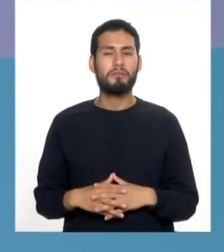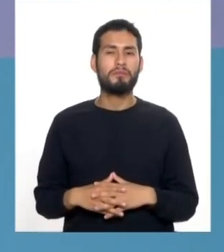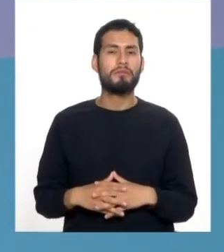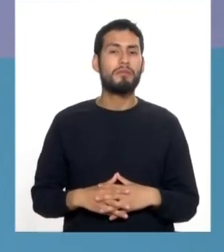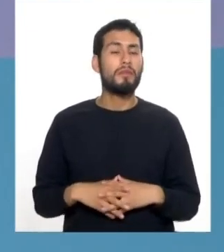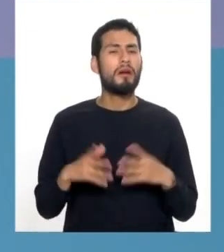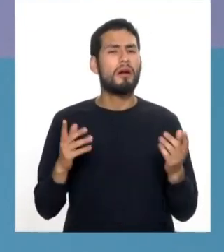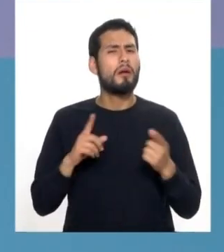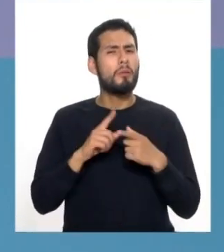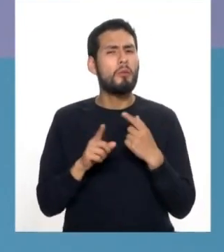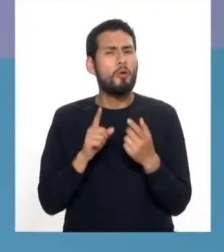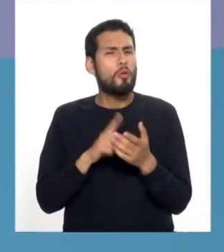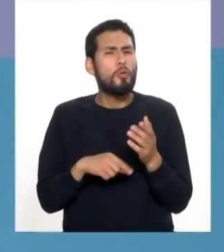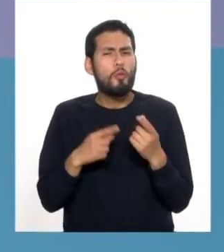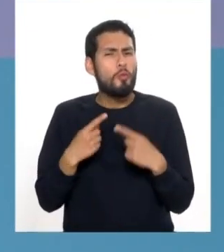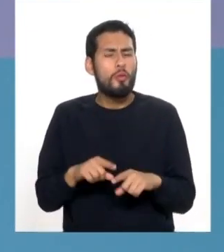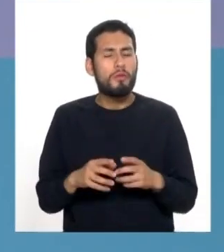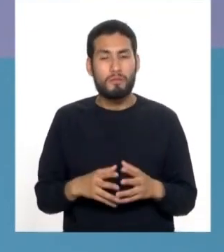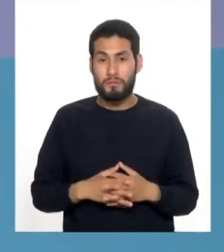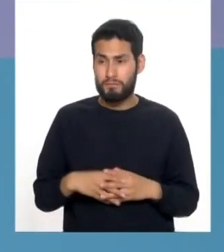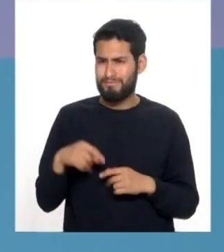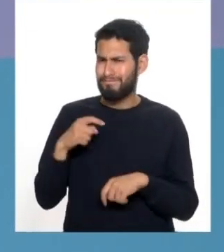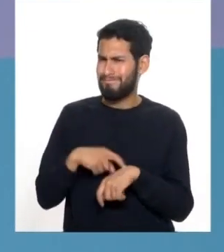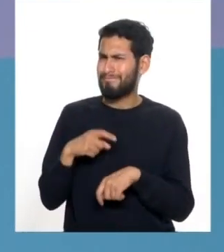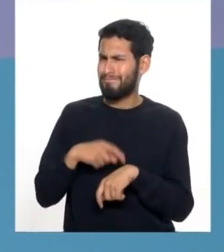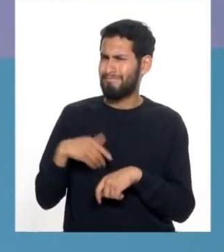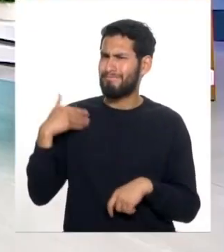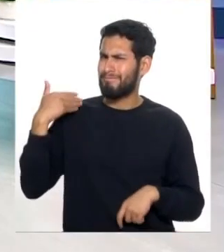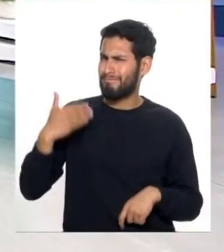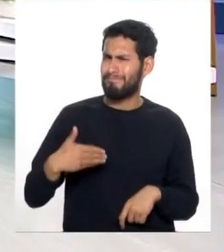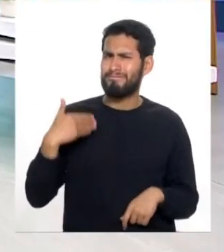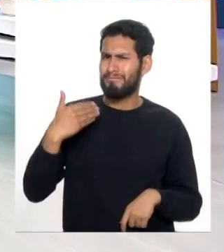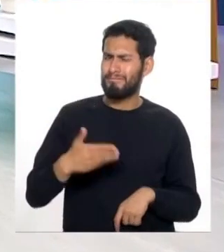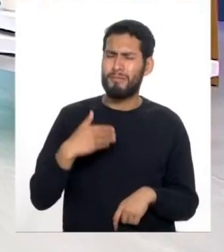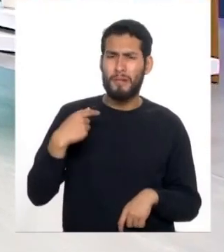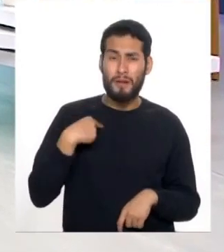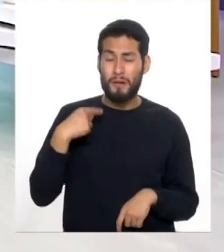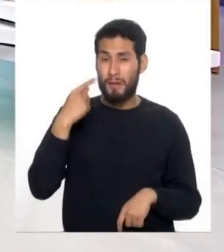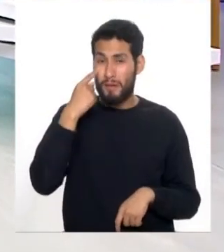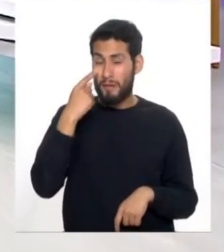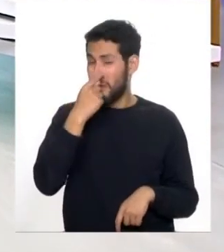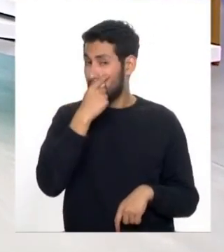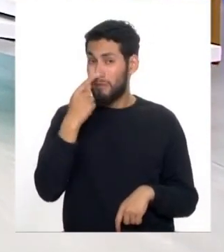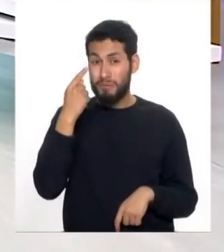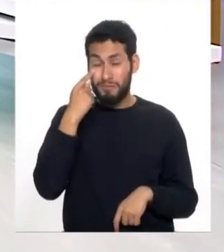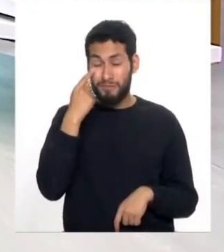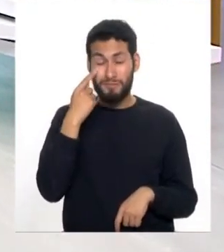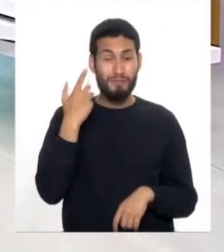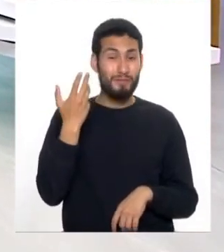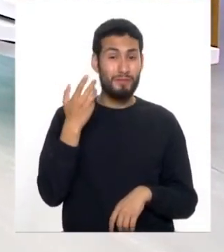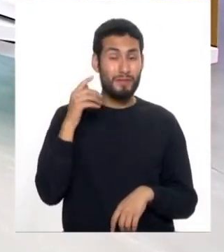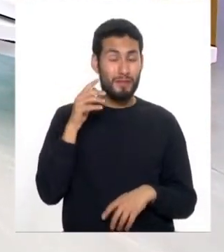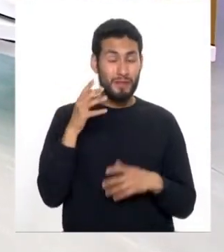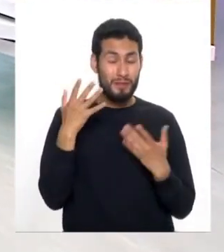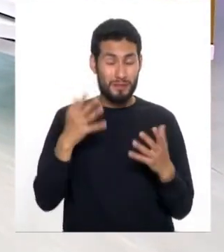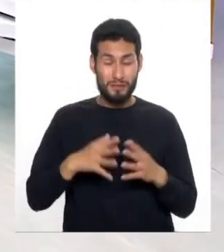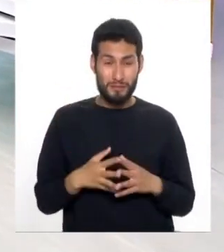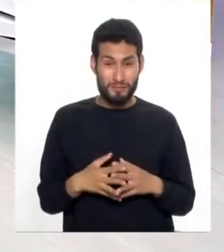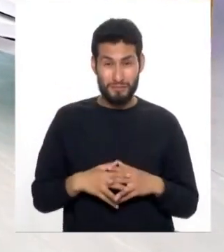Pero, ¿qué sucede? Ha pasado el tiempo y la vista amanece con